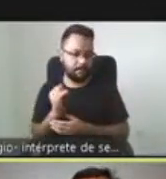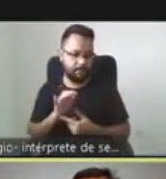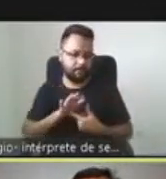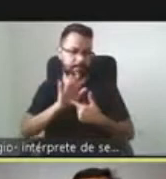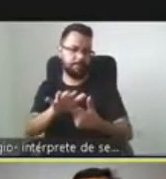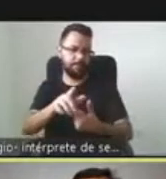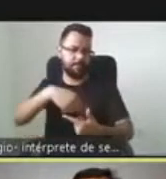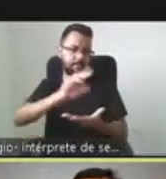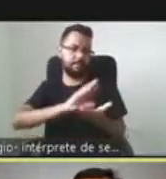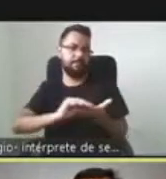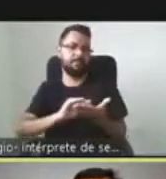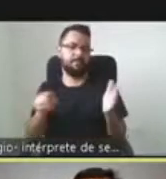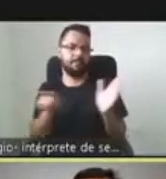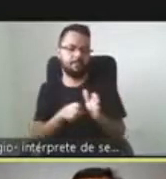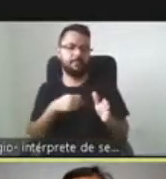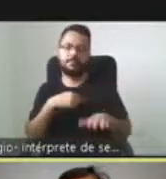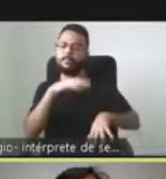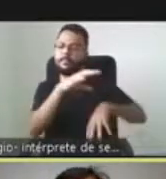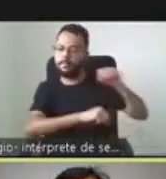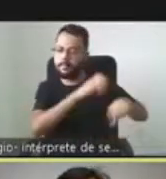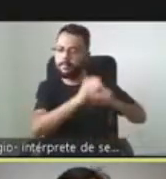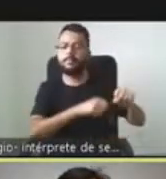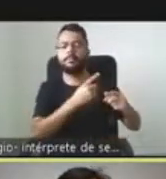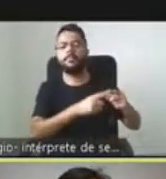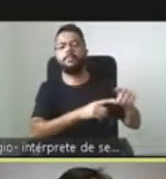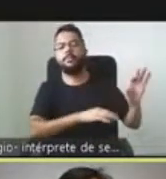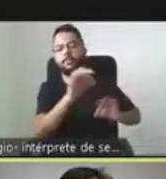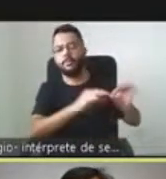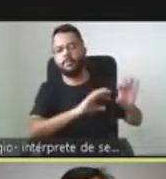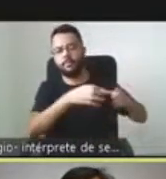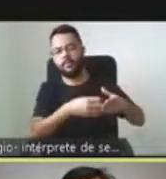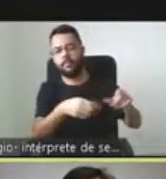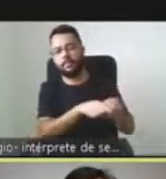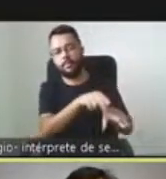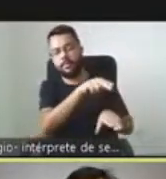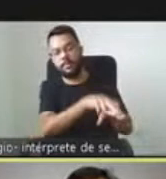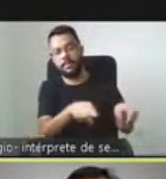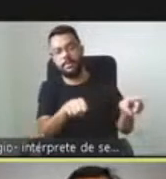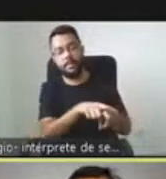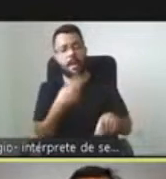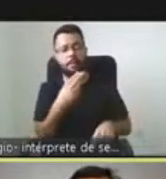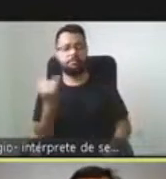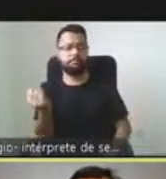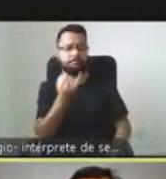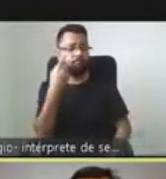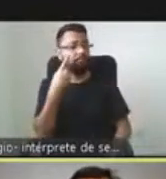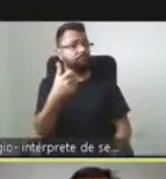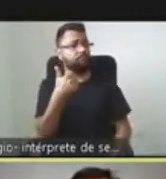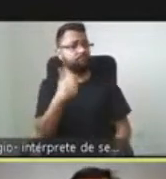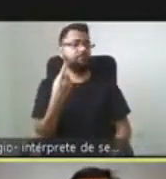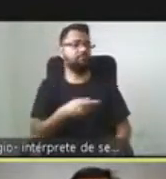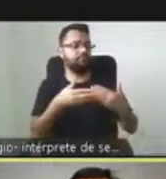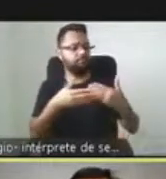he podido recolectar de organizaciones de pacientes, que va a ser algo bien interesante, que vamos a ver también más adelante.